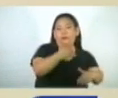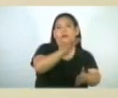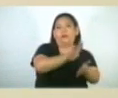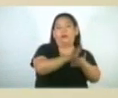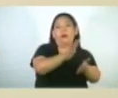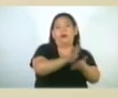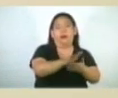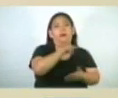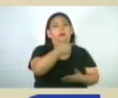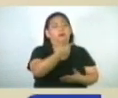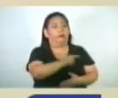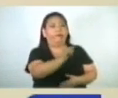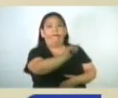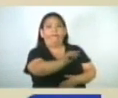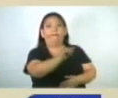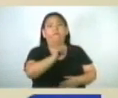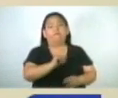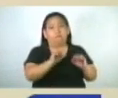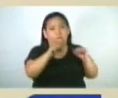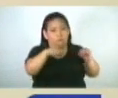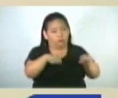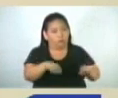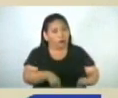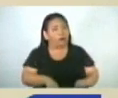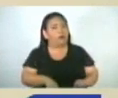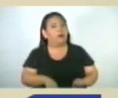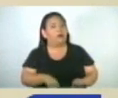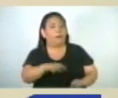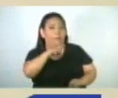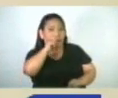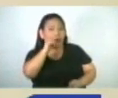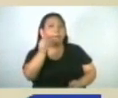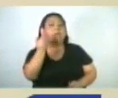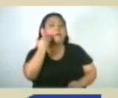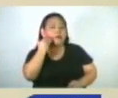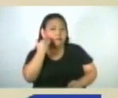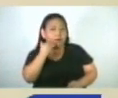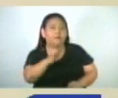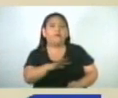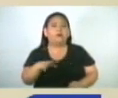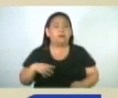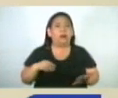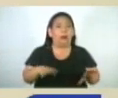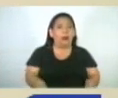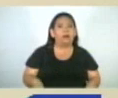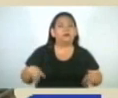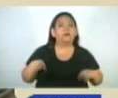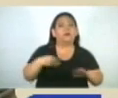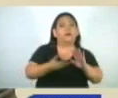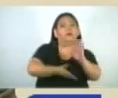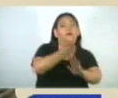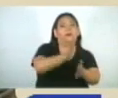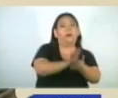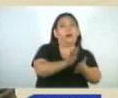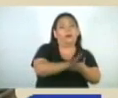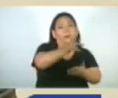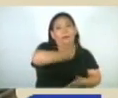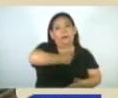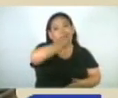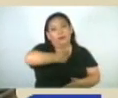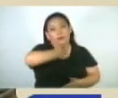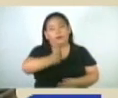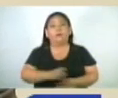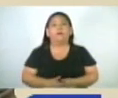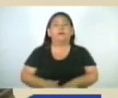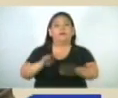tener el aval de los padres de familia para poder aumentar o colegiatura o matrícula. Sin embargo, más